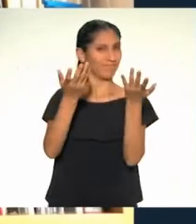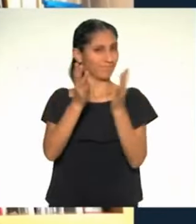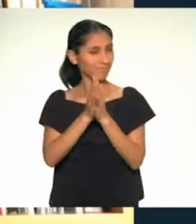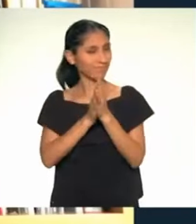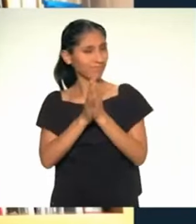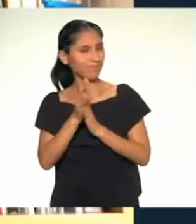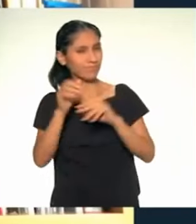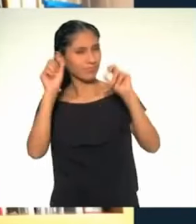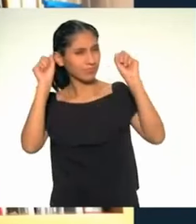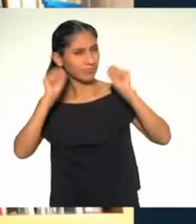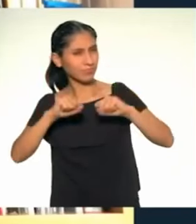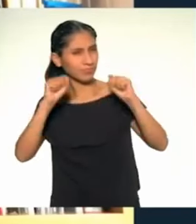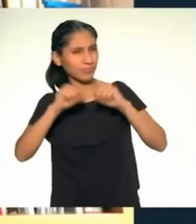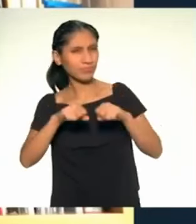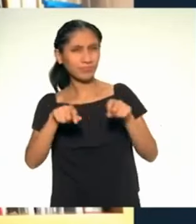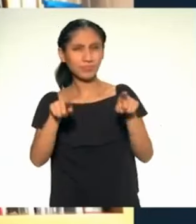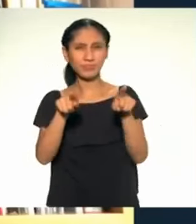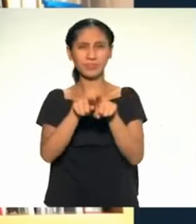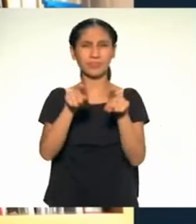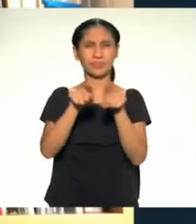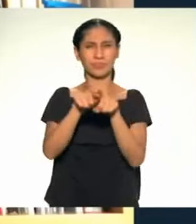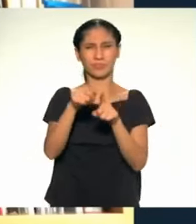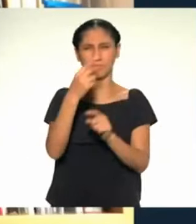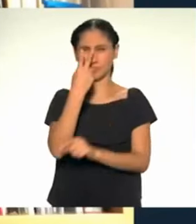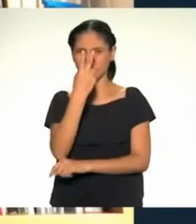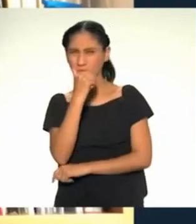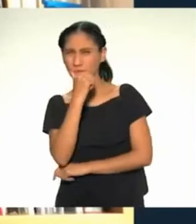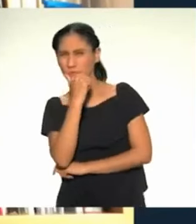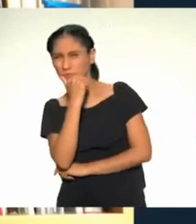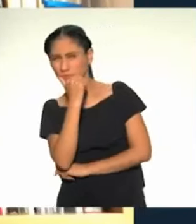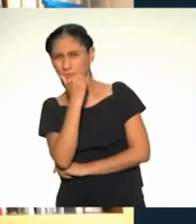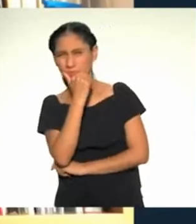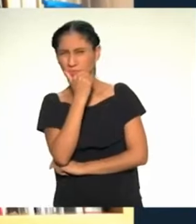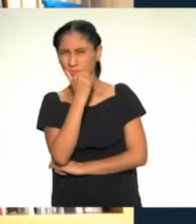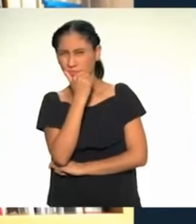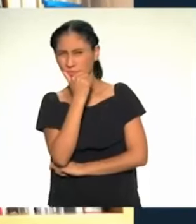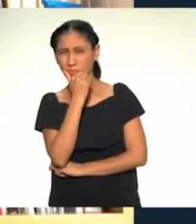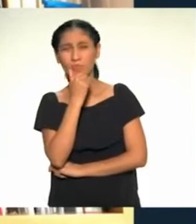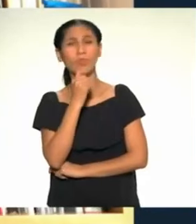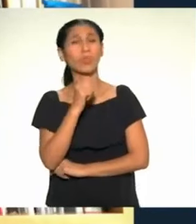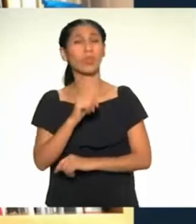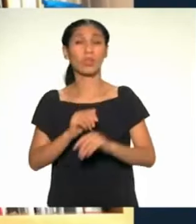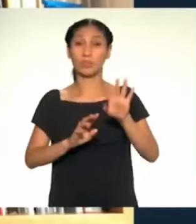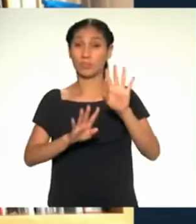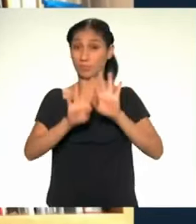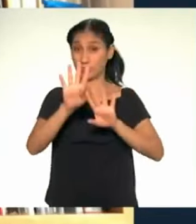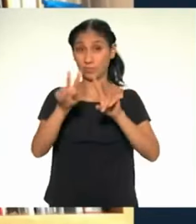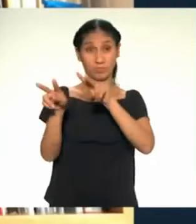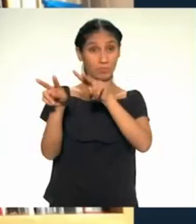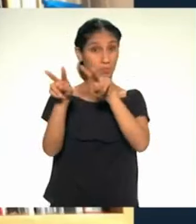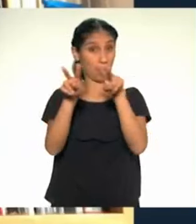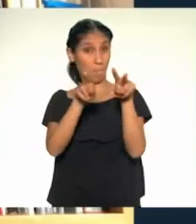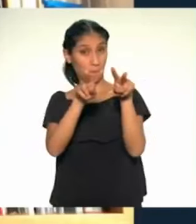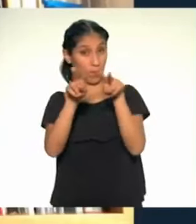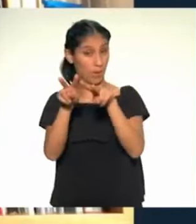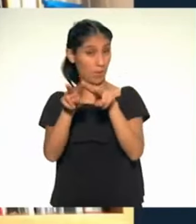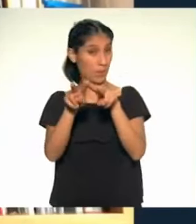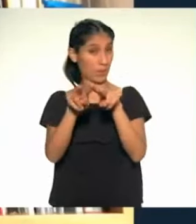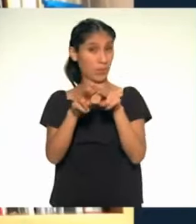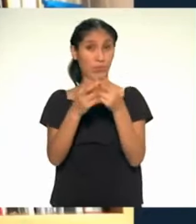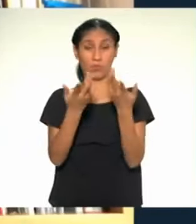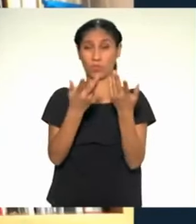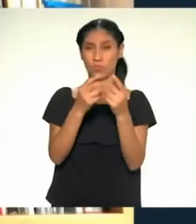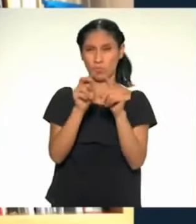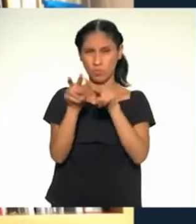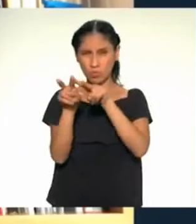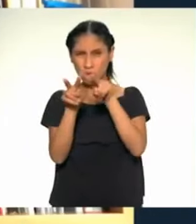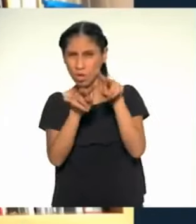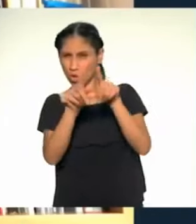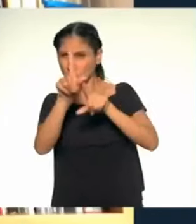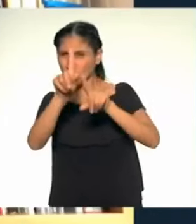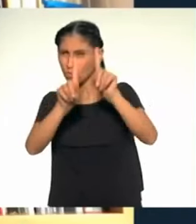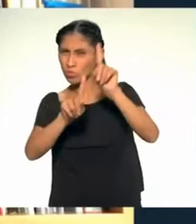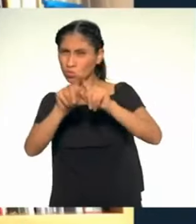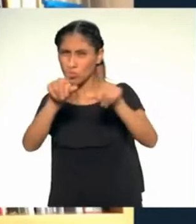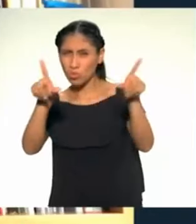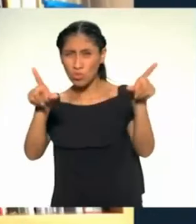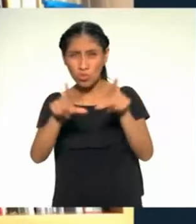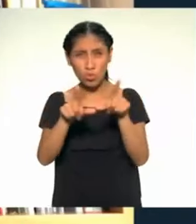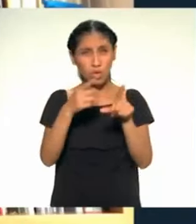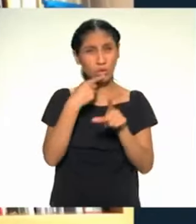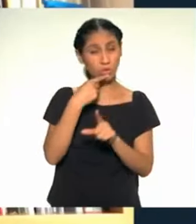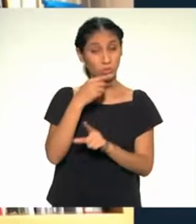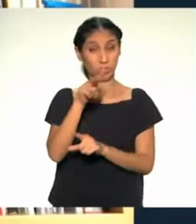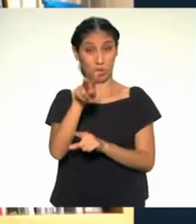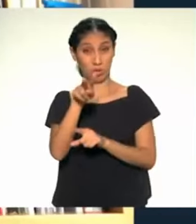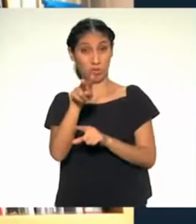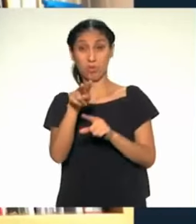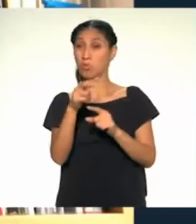hecho, hay oportunidades para ir a visitar además emprendimientos locales que ponen en valor